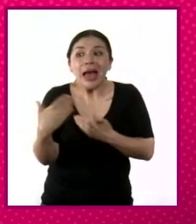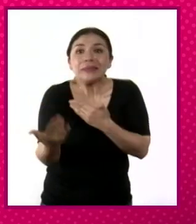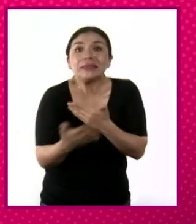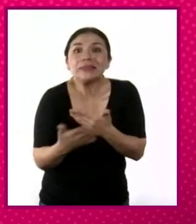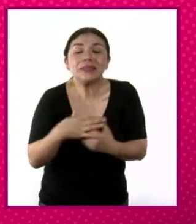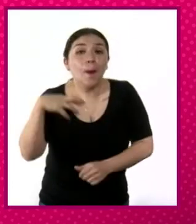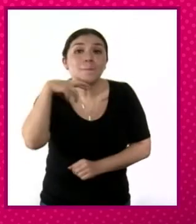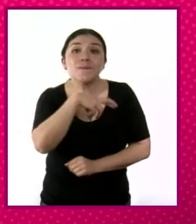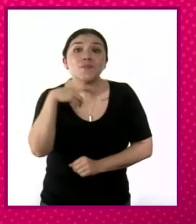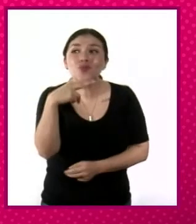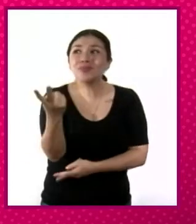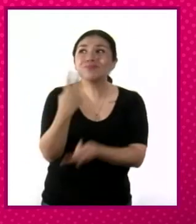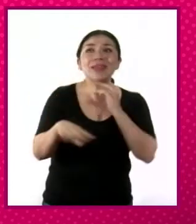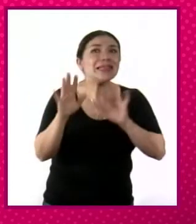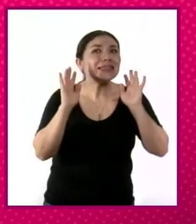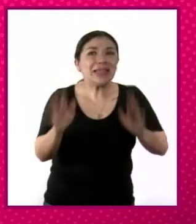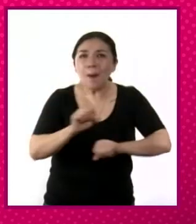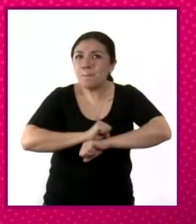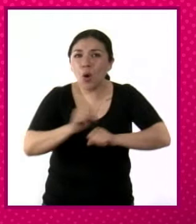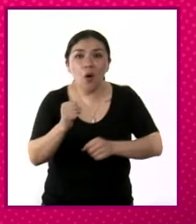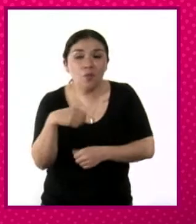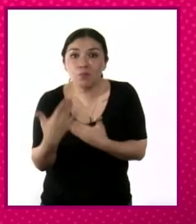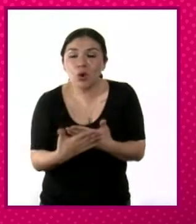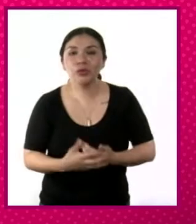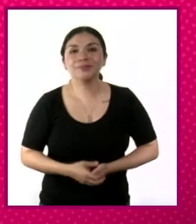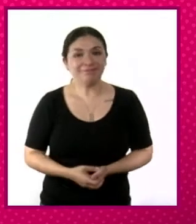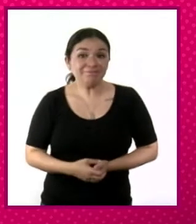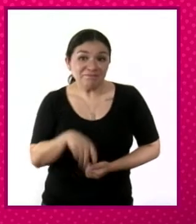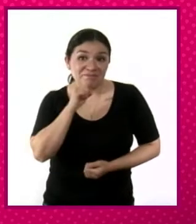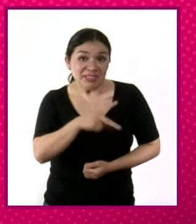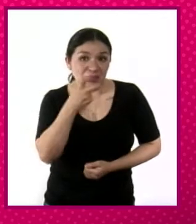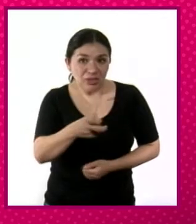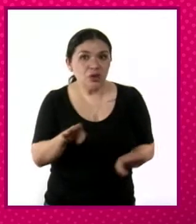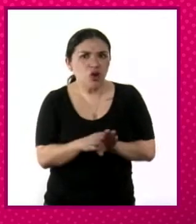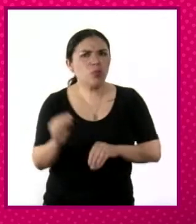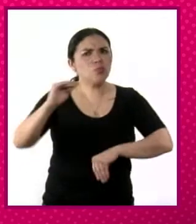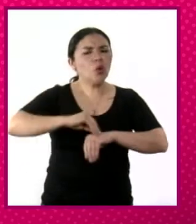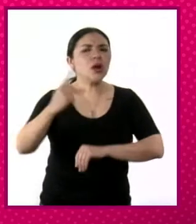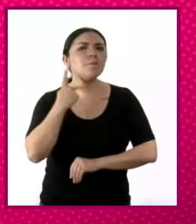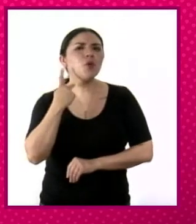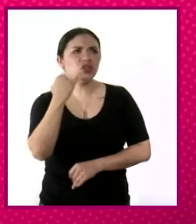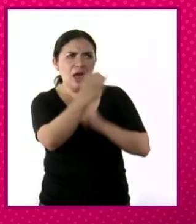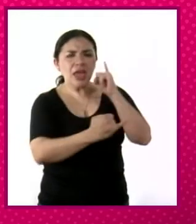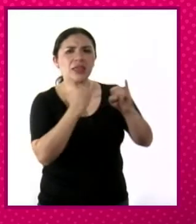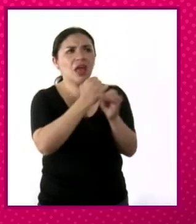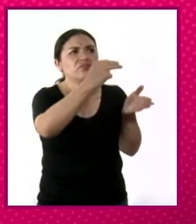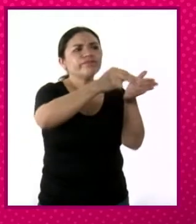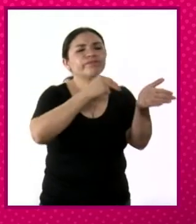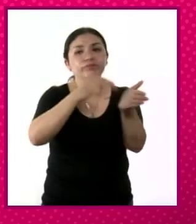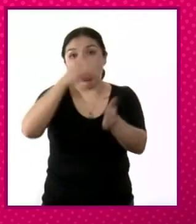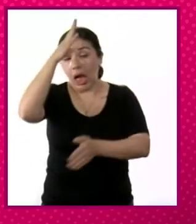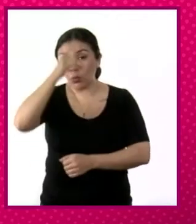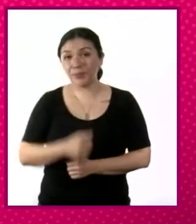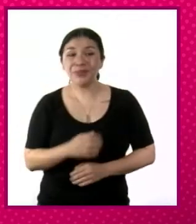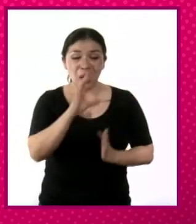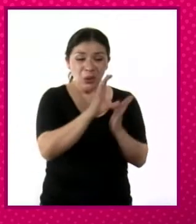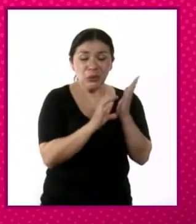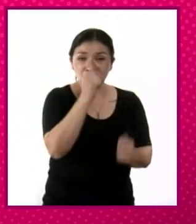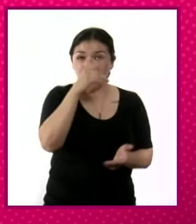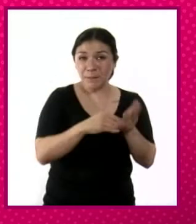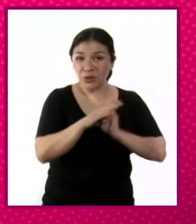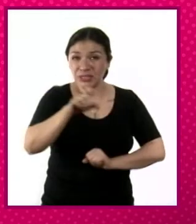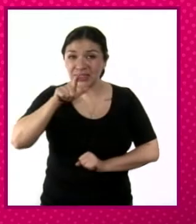ya está a la vuelta de la esquina. Entonces, también promueve esa política internacional. La Constitución del XVII